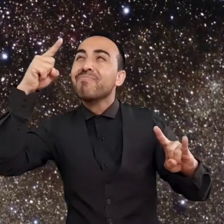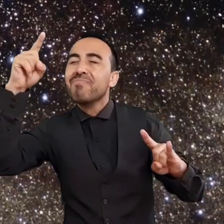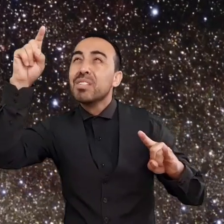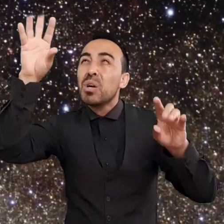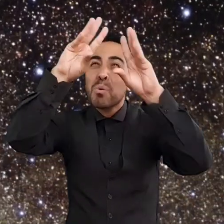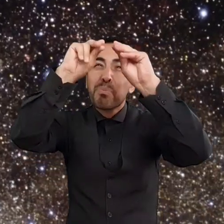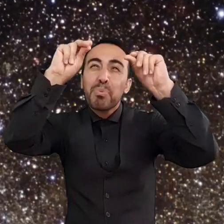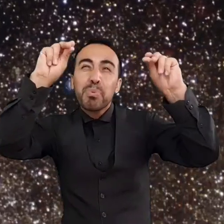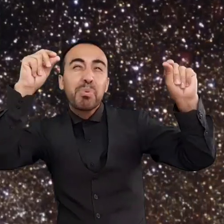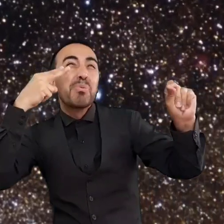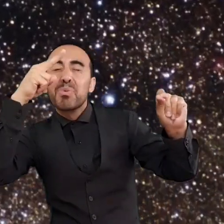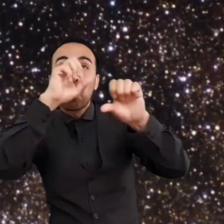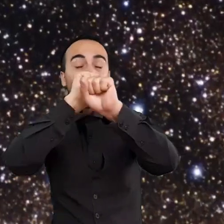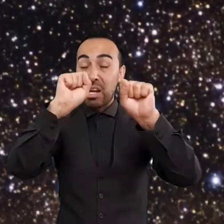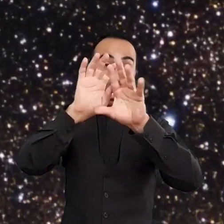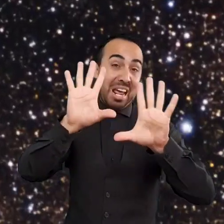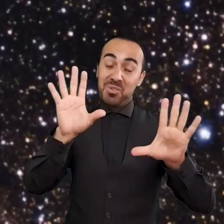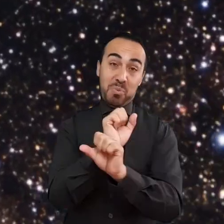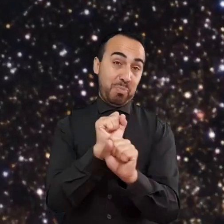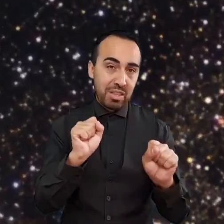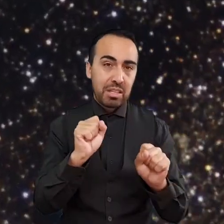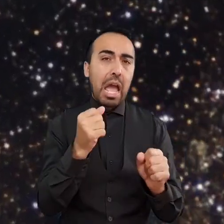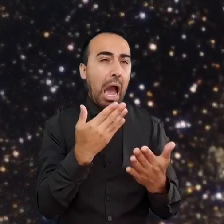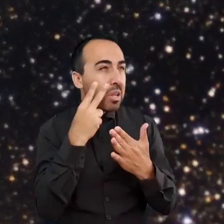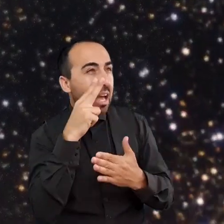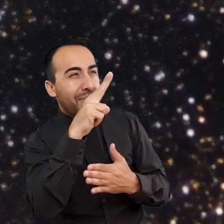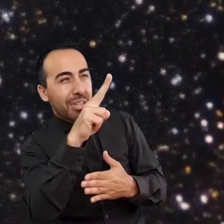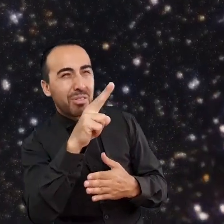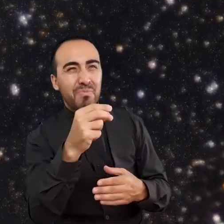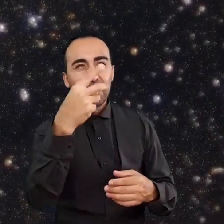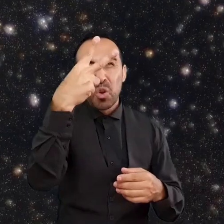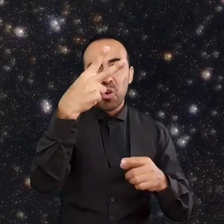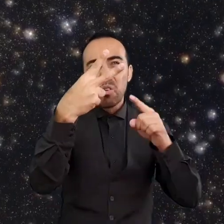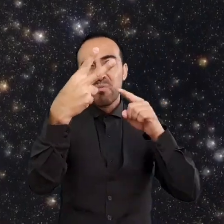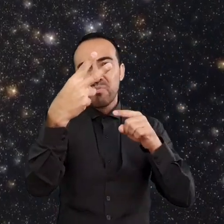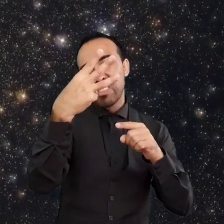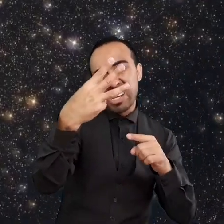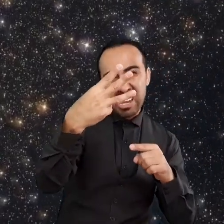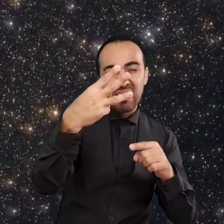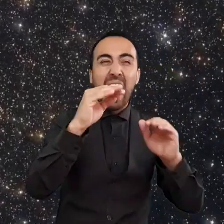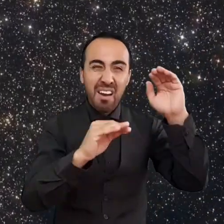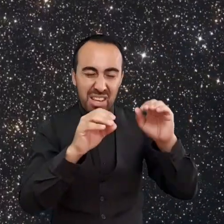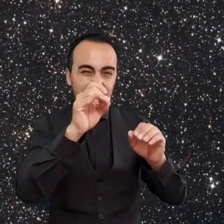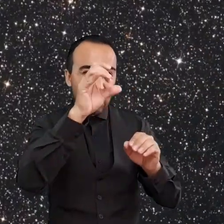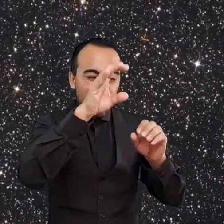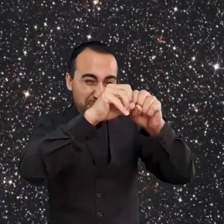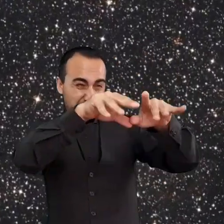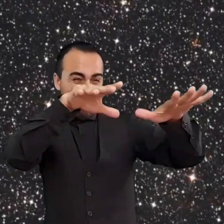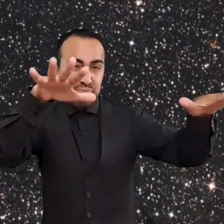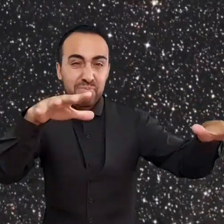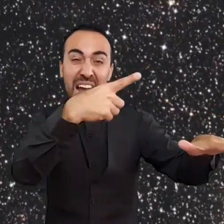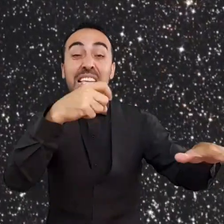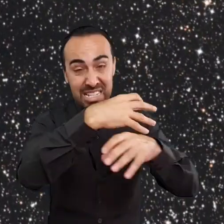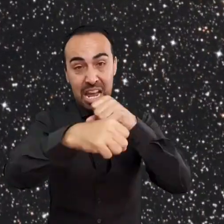unos dos o tres supernovas de tipo 2 cada 100 años. Estas de tipo 2 son seis o siete veces más frecuentes que las de